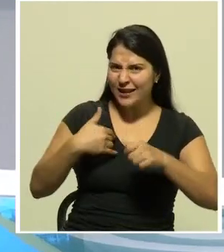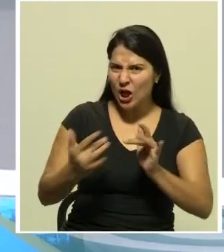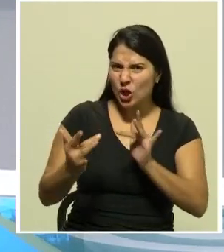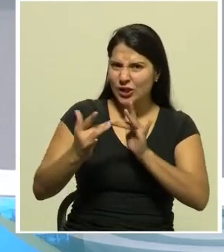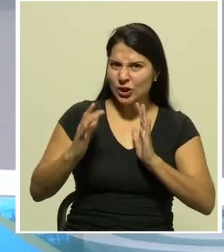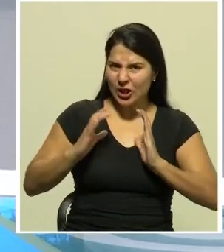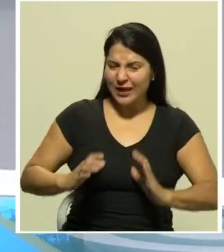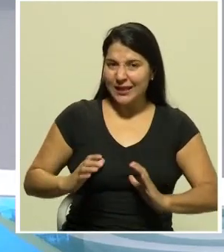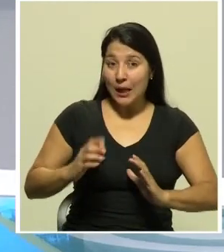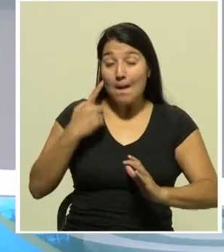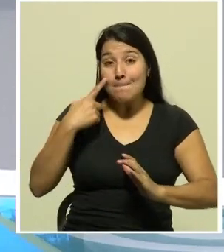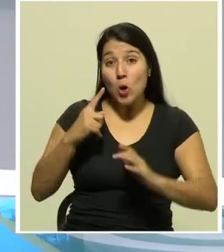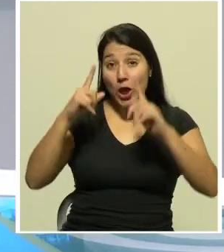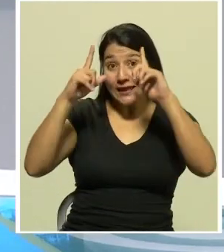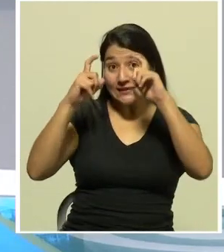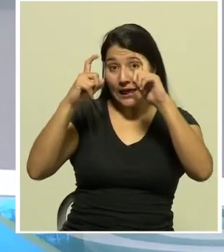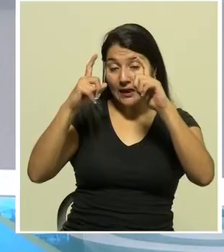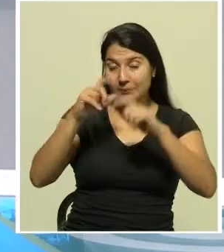Instagram